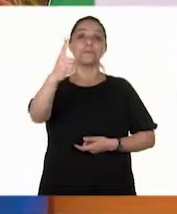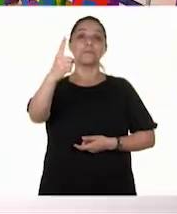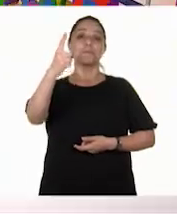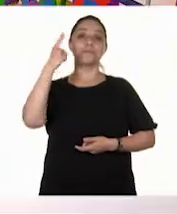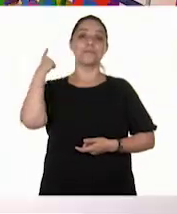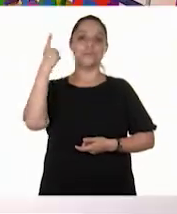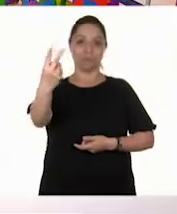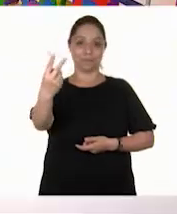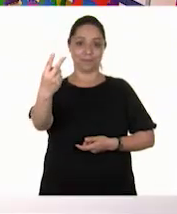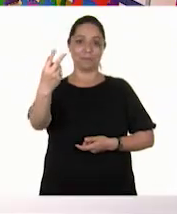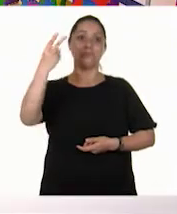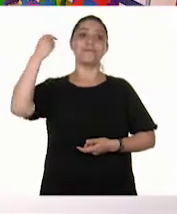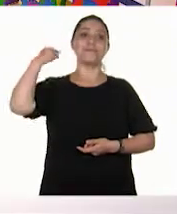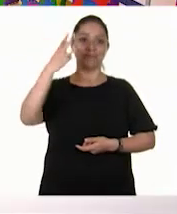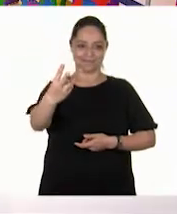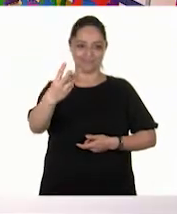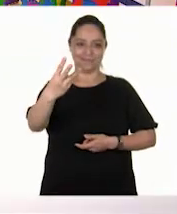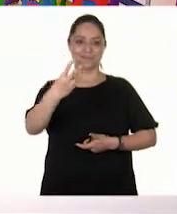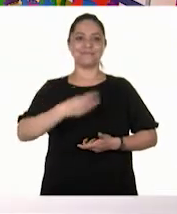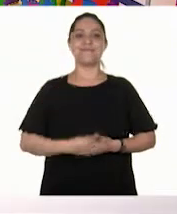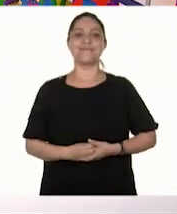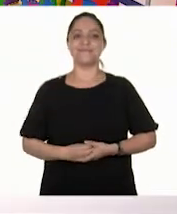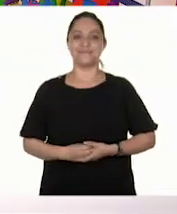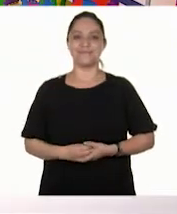¡Una, dos, tres!